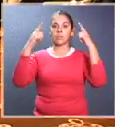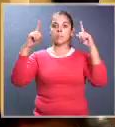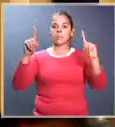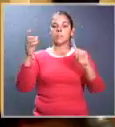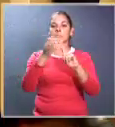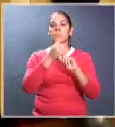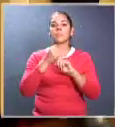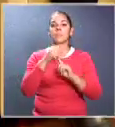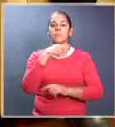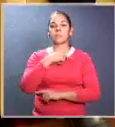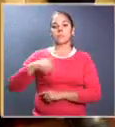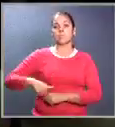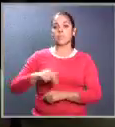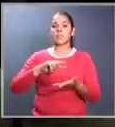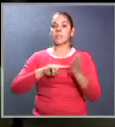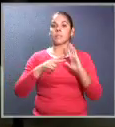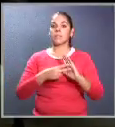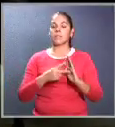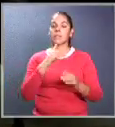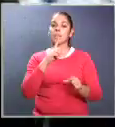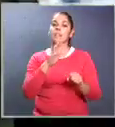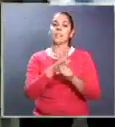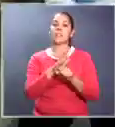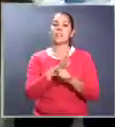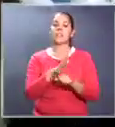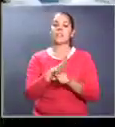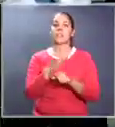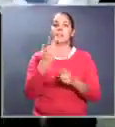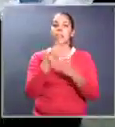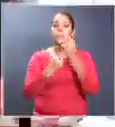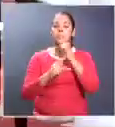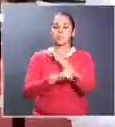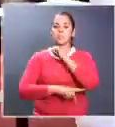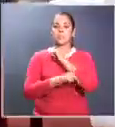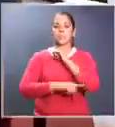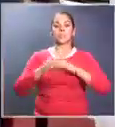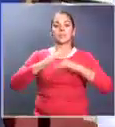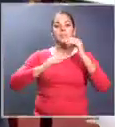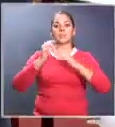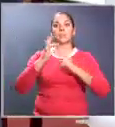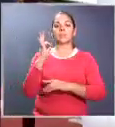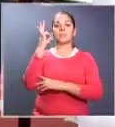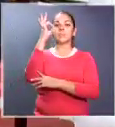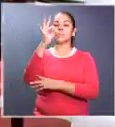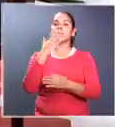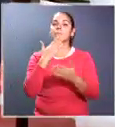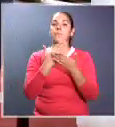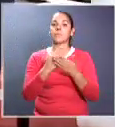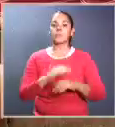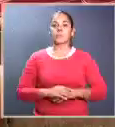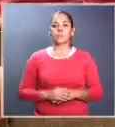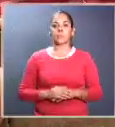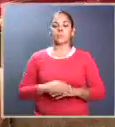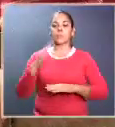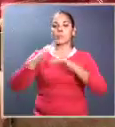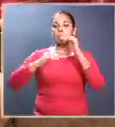logros alcanzados en China reafirman el compromiso de ambos países de construir juntos un futuro de prosperidad.